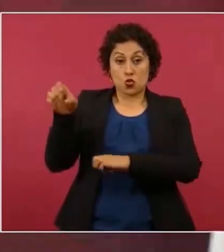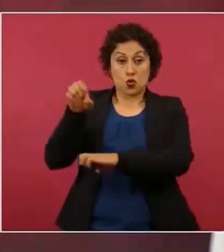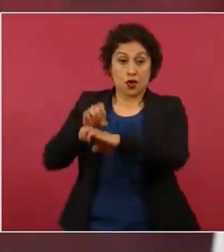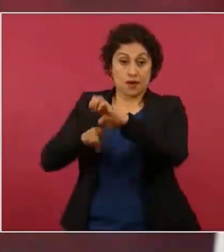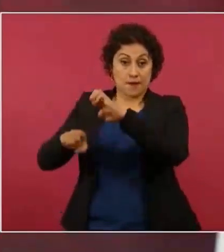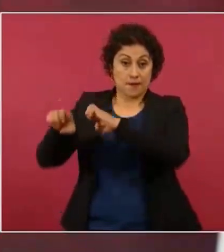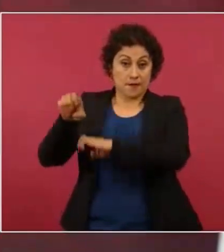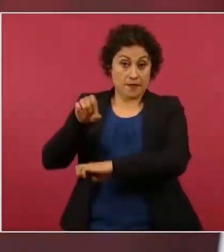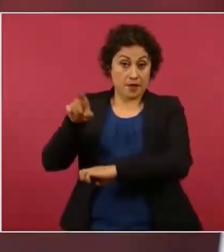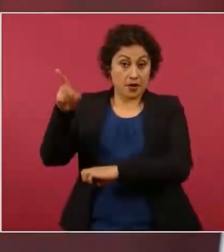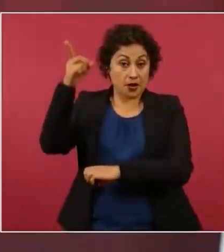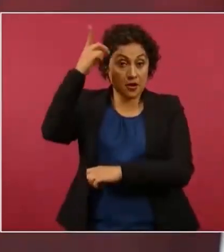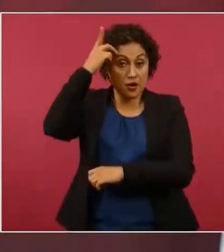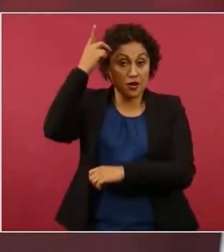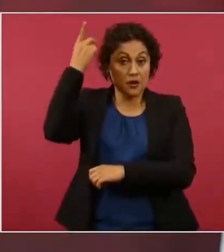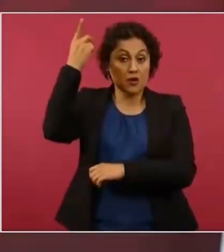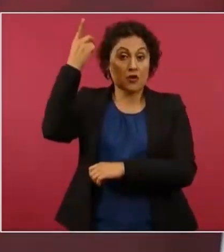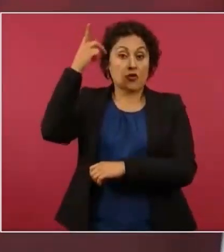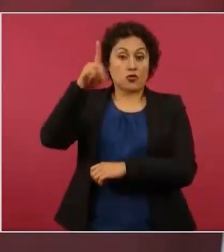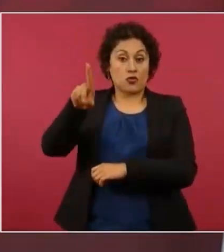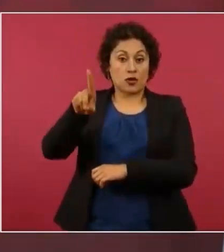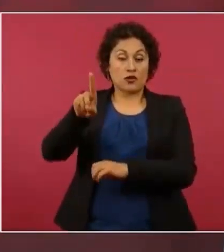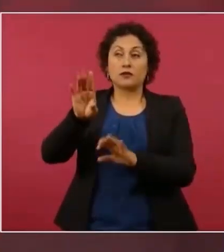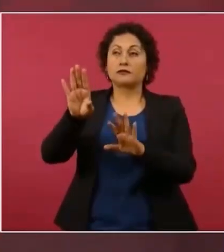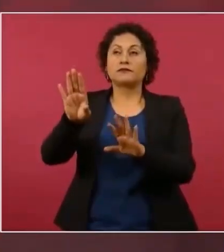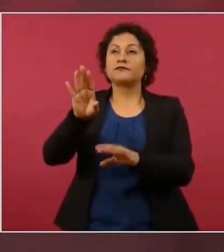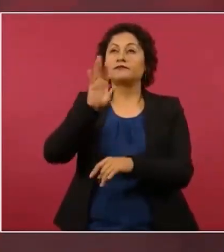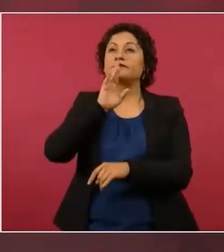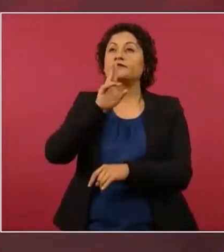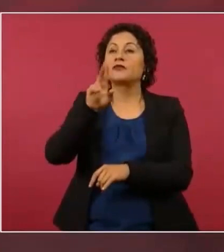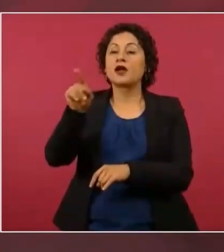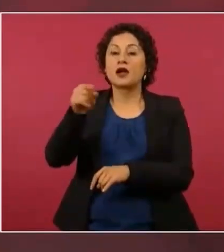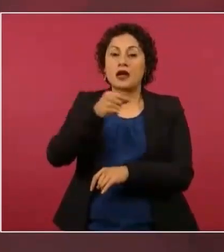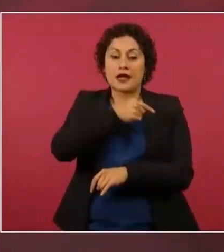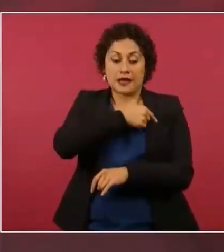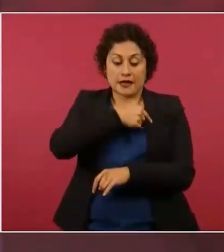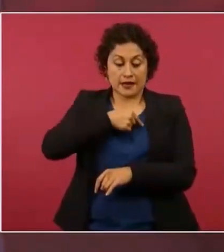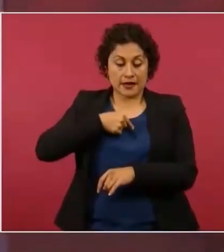o mejor dicho, el gerente de una de las empresas más grandes